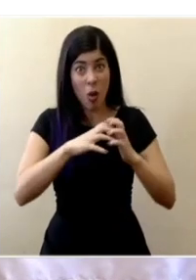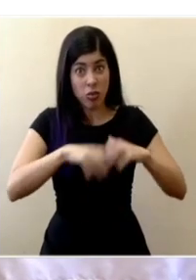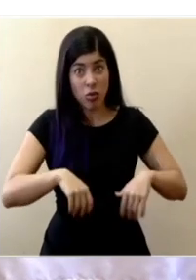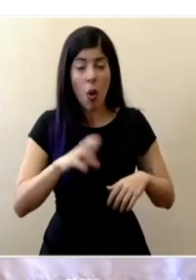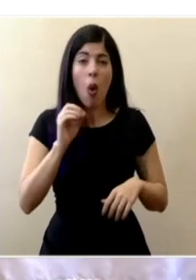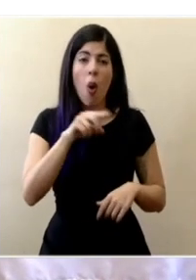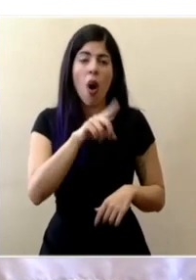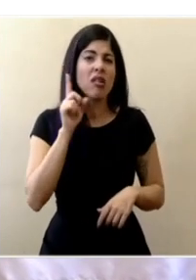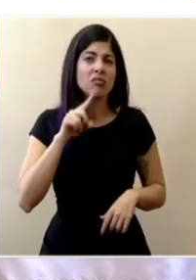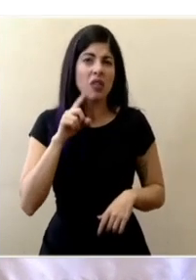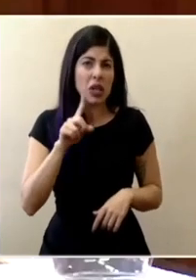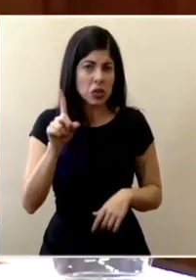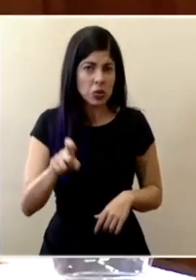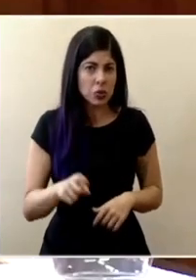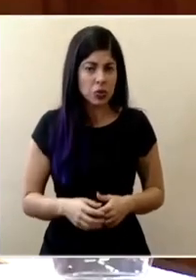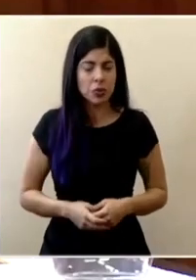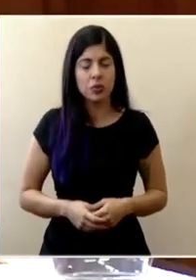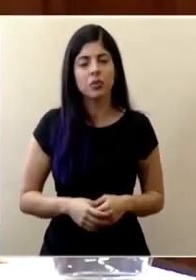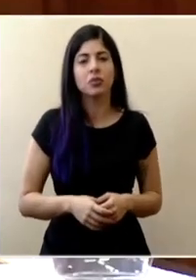mensaje alarmista